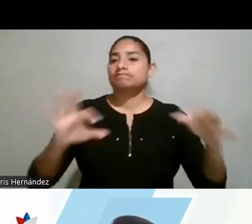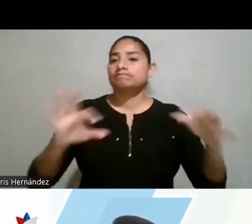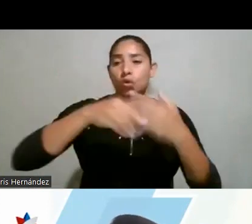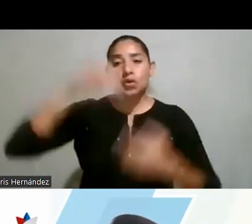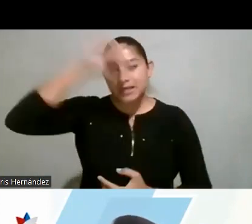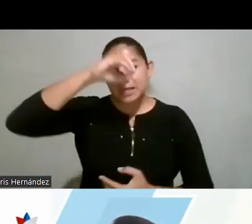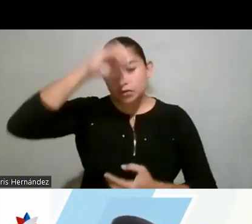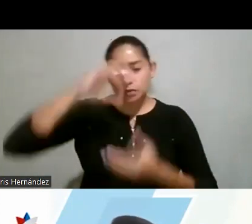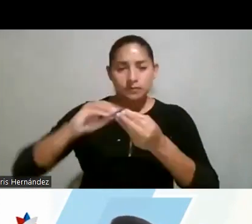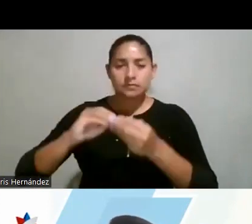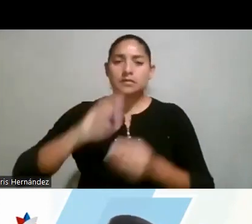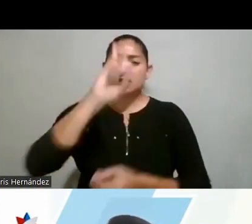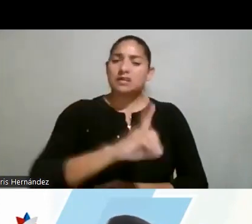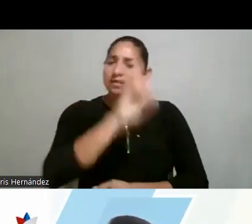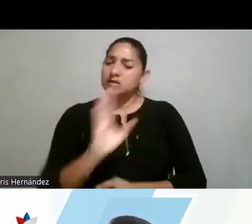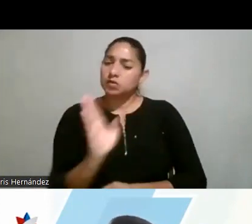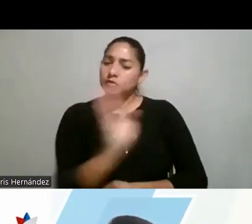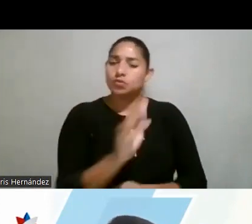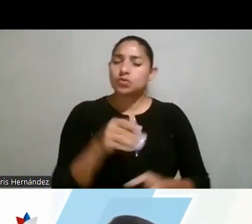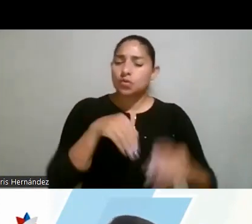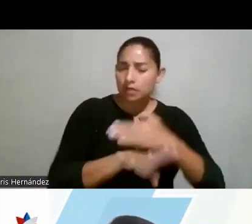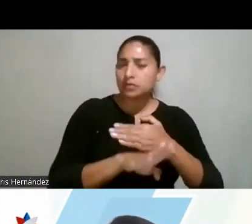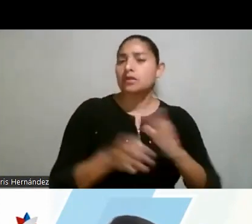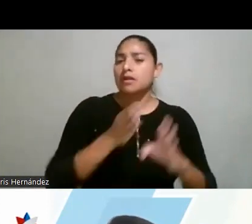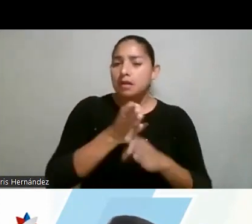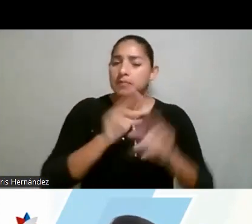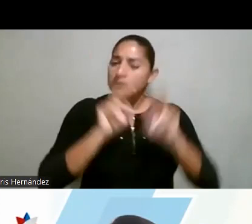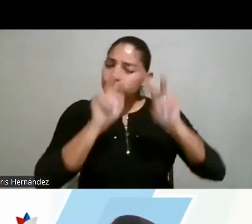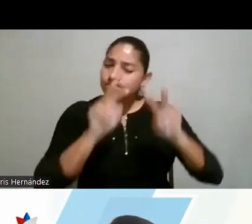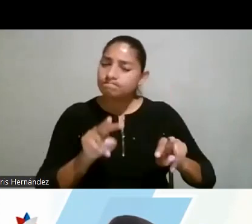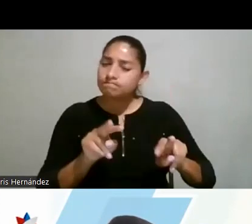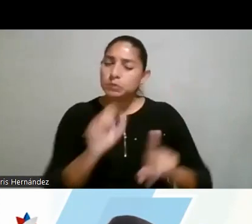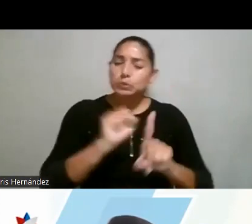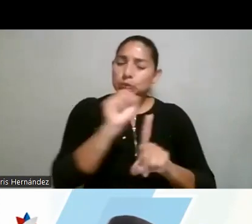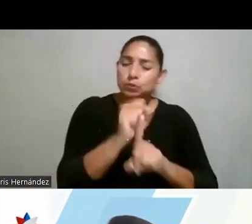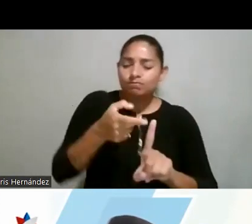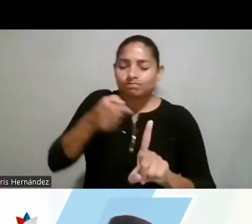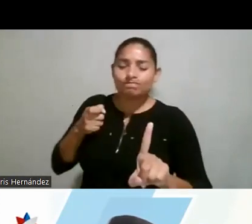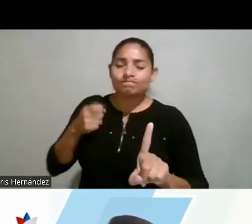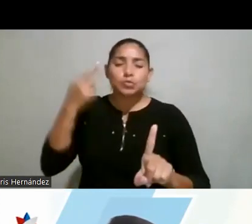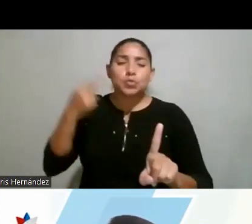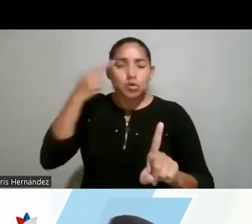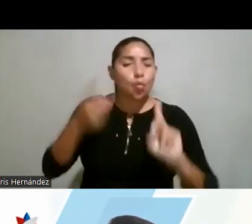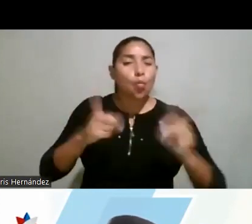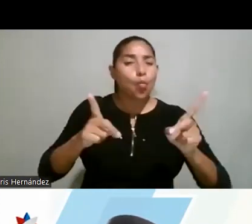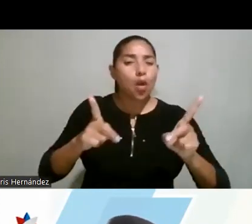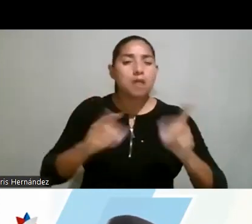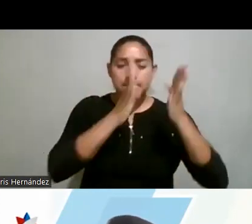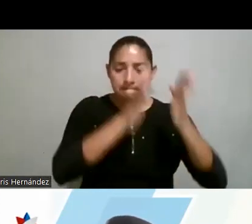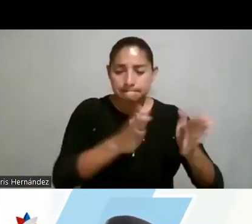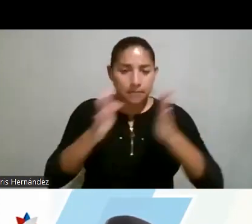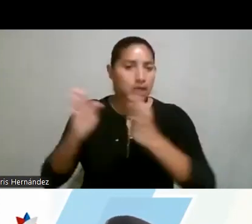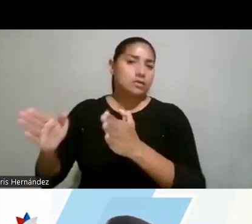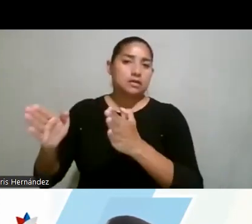de medición de exclusión de las mujeres en estas carreras para poder analizar las causas de una manera mucho más ordenada,